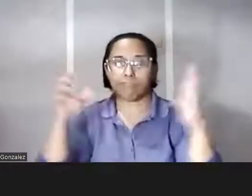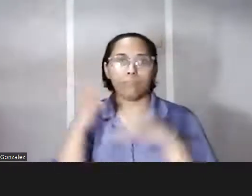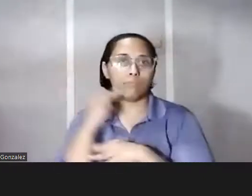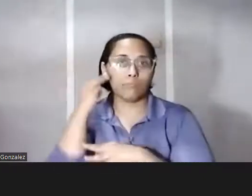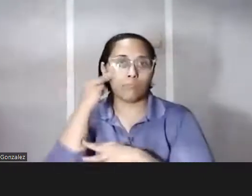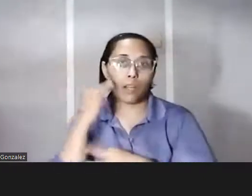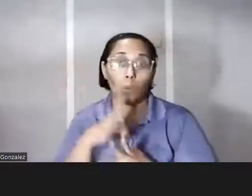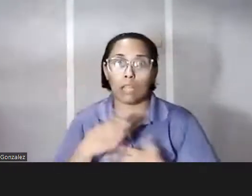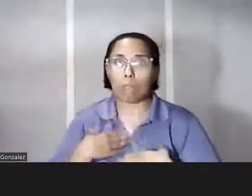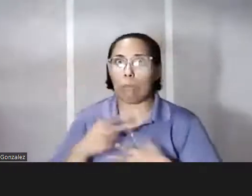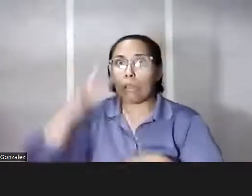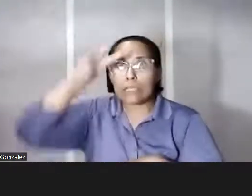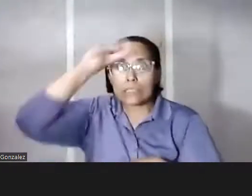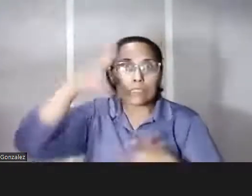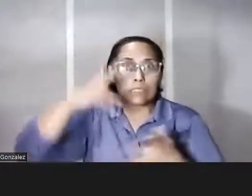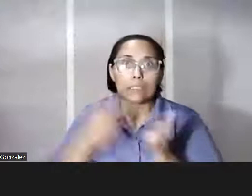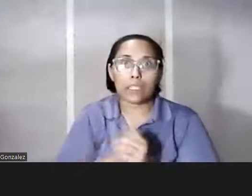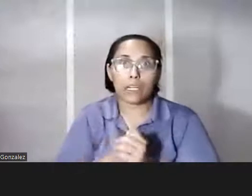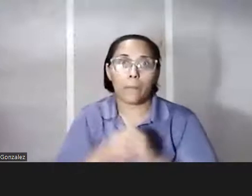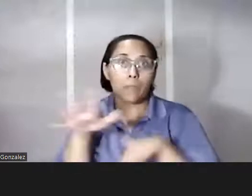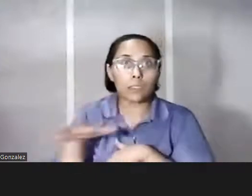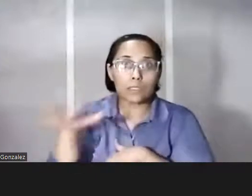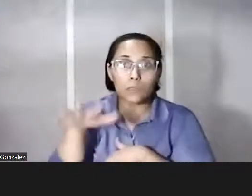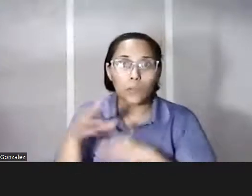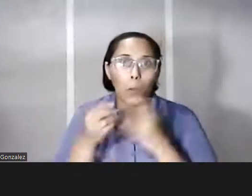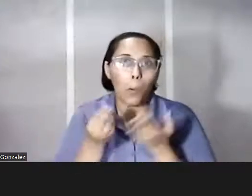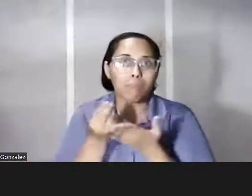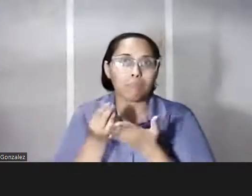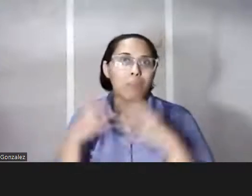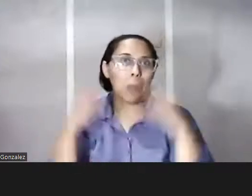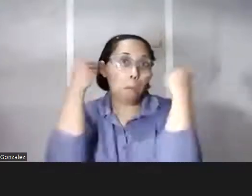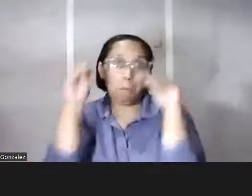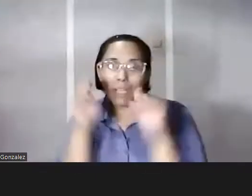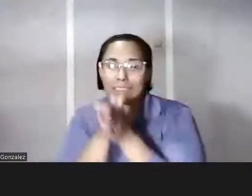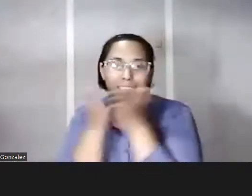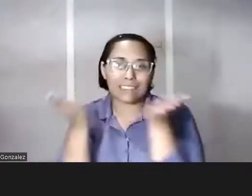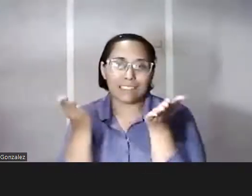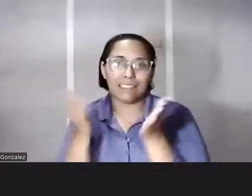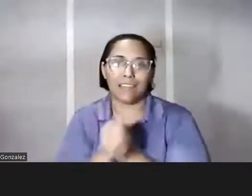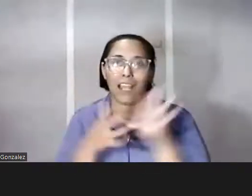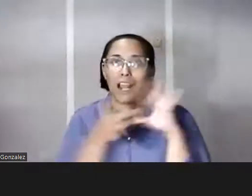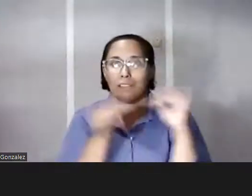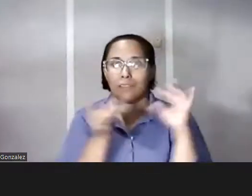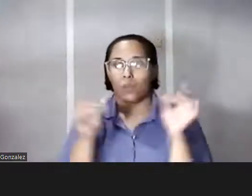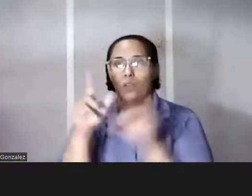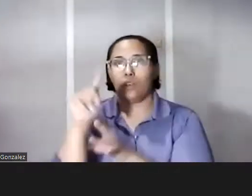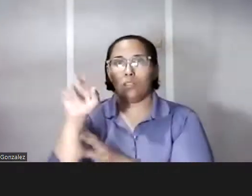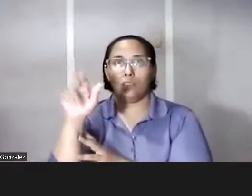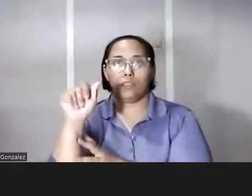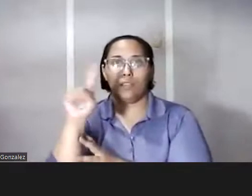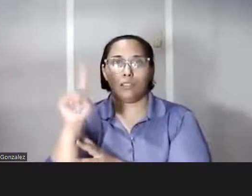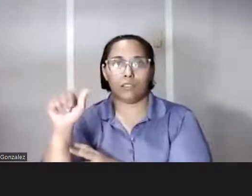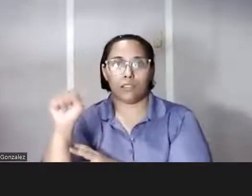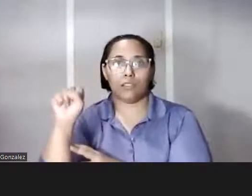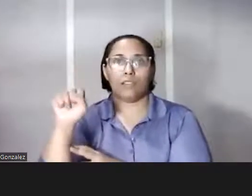disculpen mi ignorancia que pueda ser un espacio para venta de este libro él menciona tazas y portadas